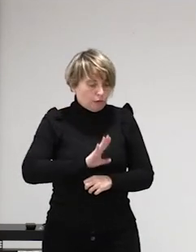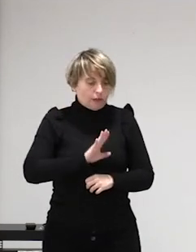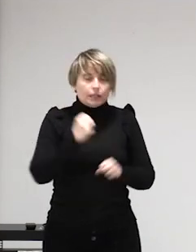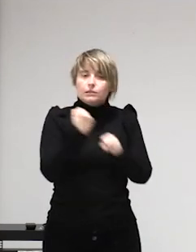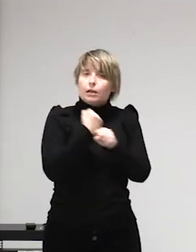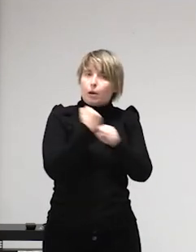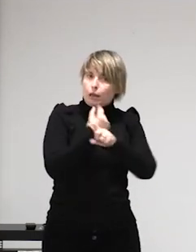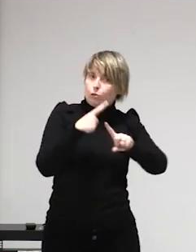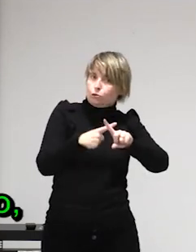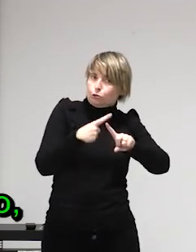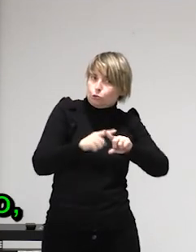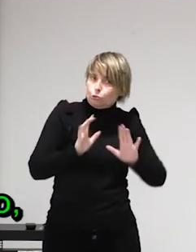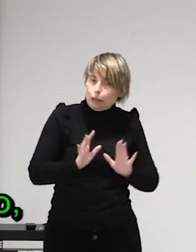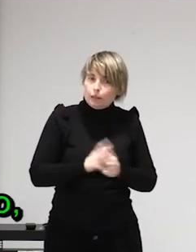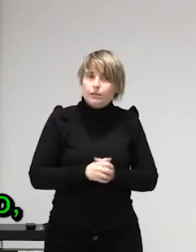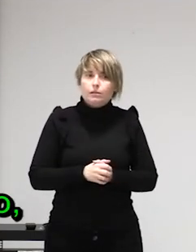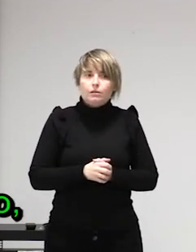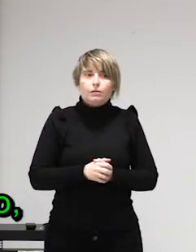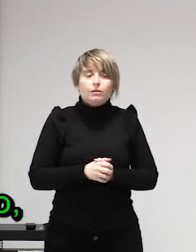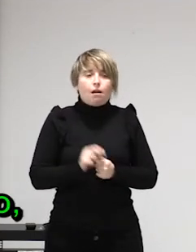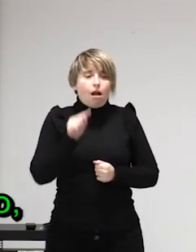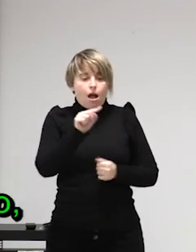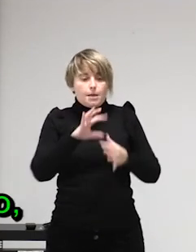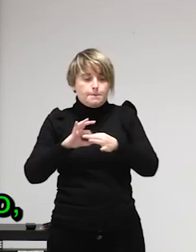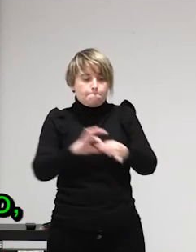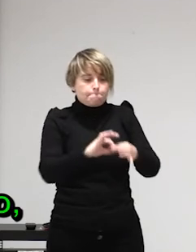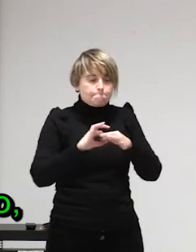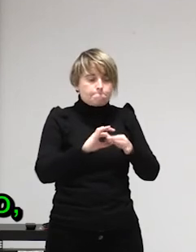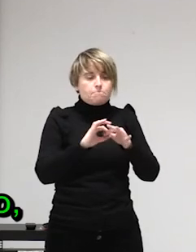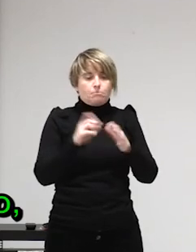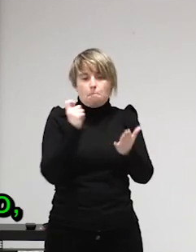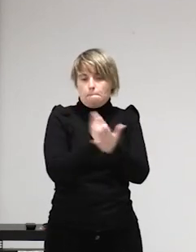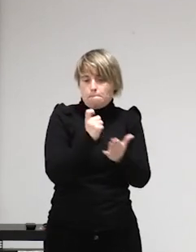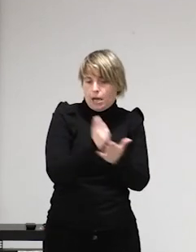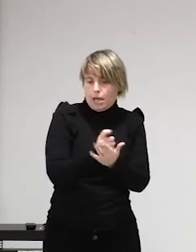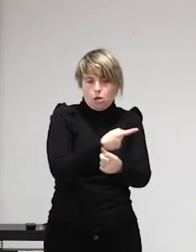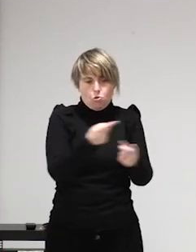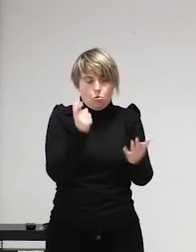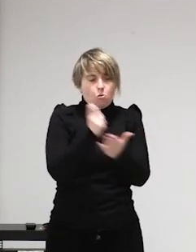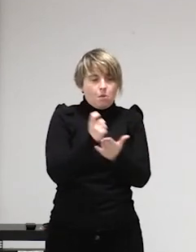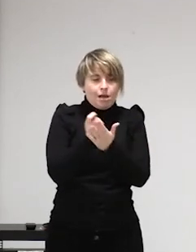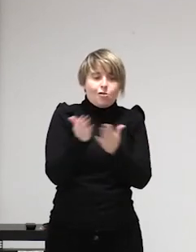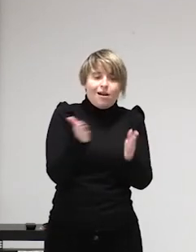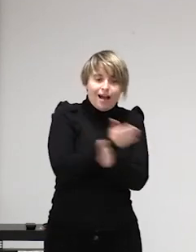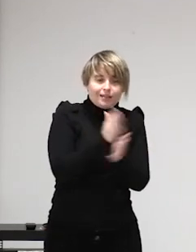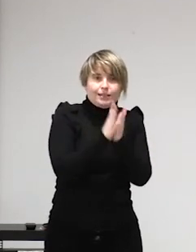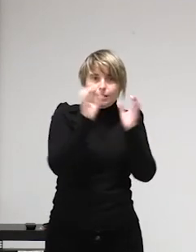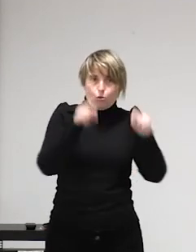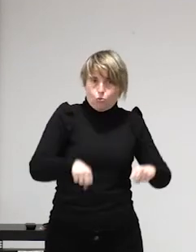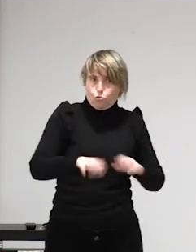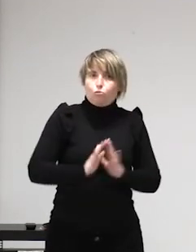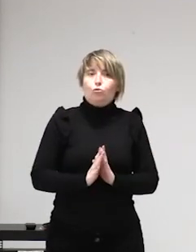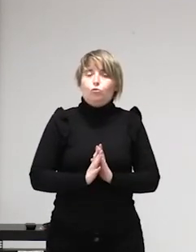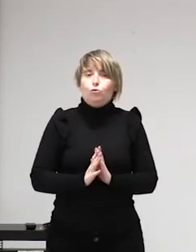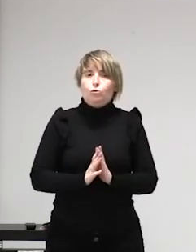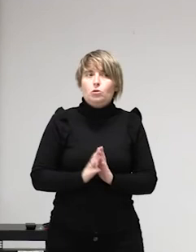eres susceptible de que te violen y de que encima tu violador no sea castigado porque tú te lo has buscado esto que hace pues como decía antes esto lo que hace es que